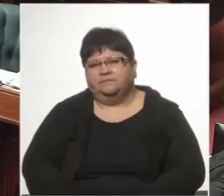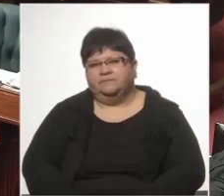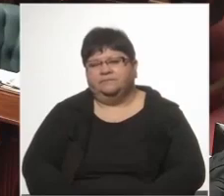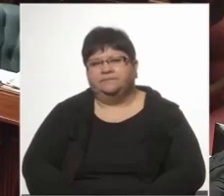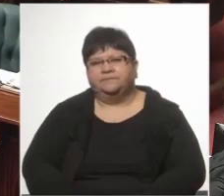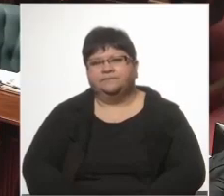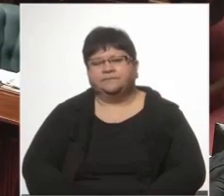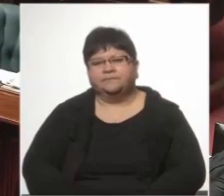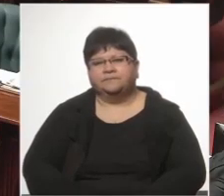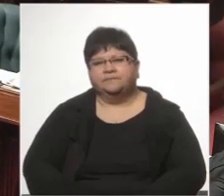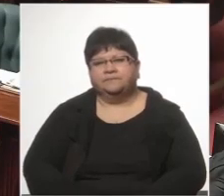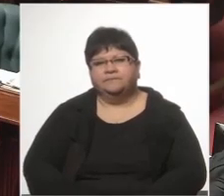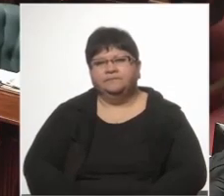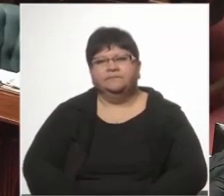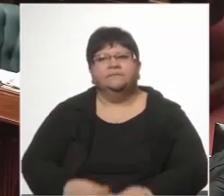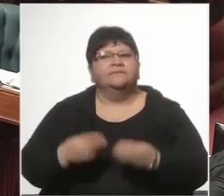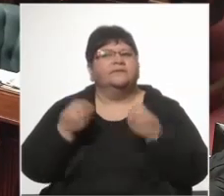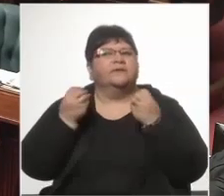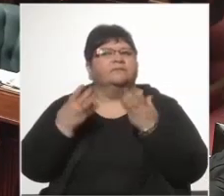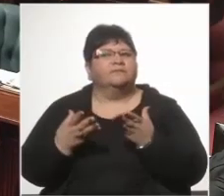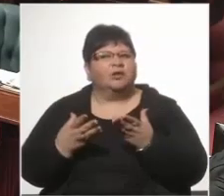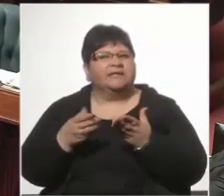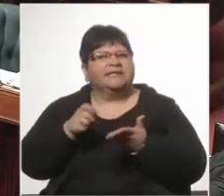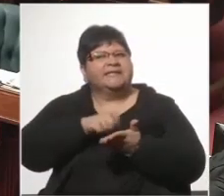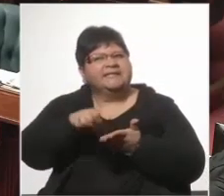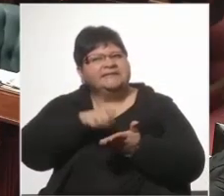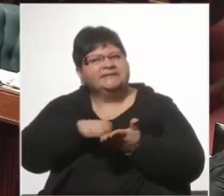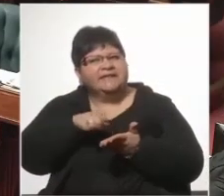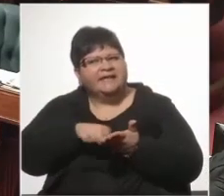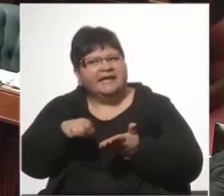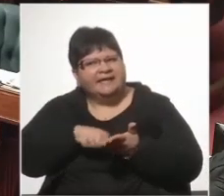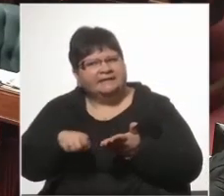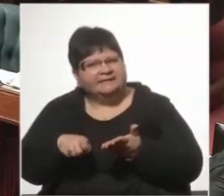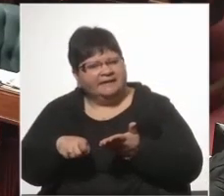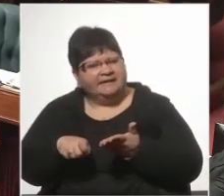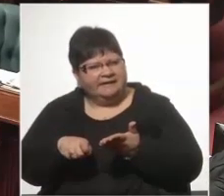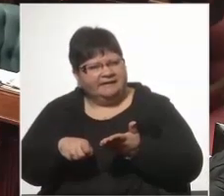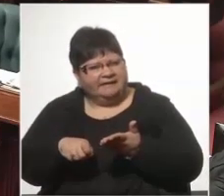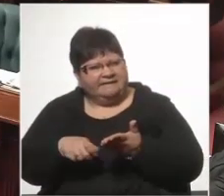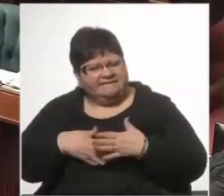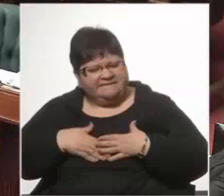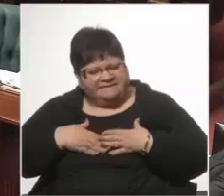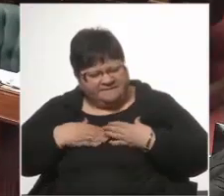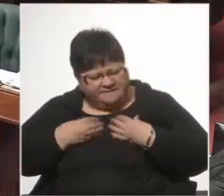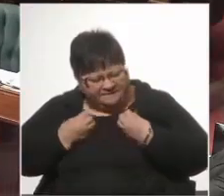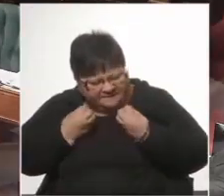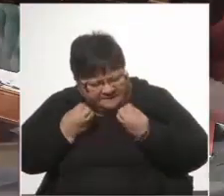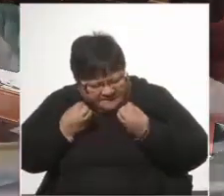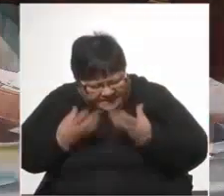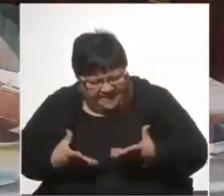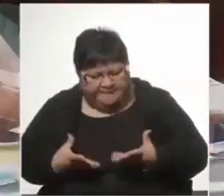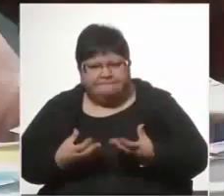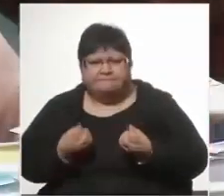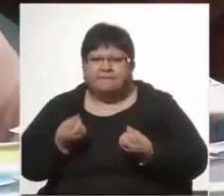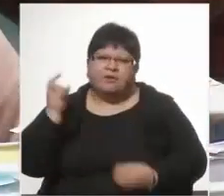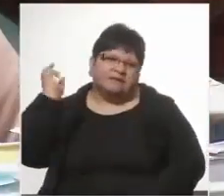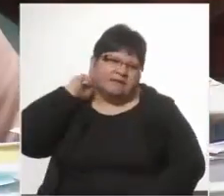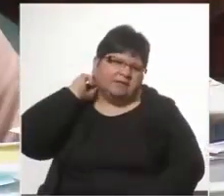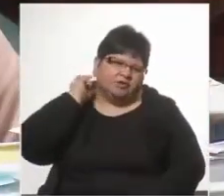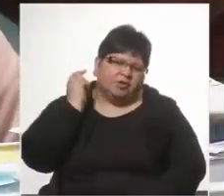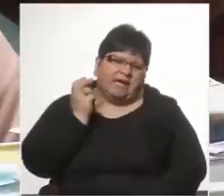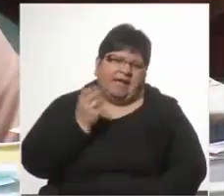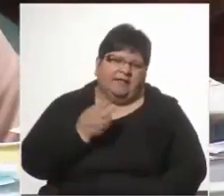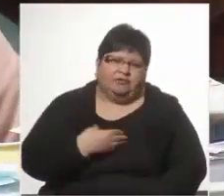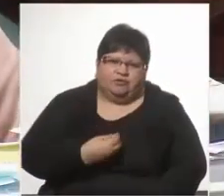¿Por qué esta carta sentida de Menéndez? Porque se sintió traicionado por Vázquez.